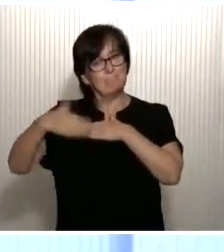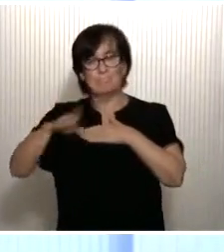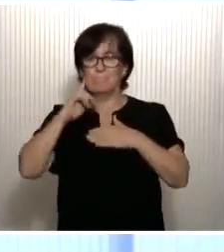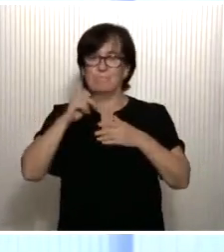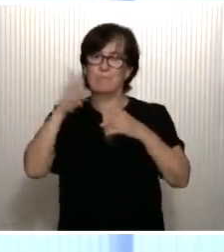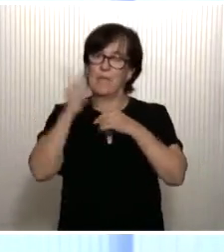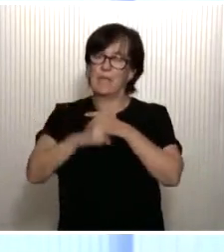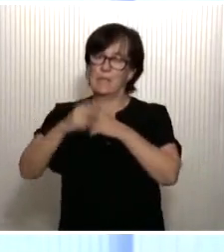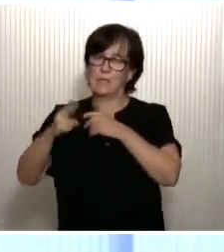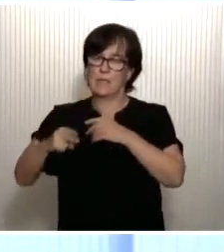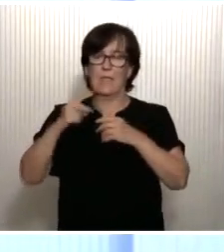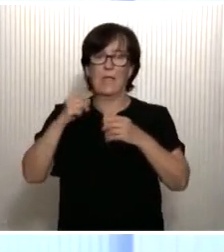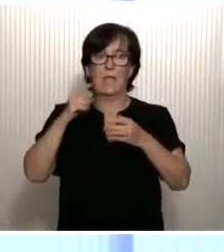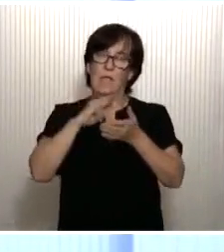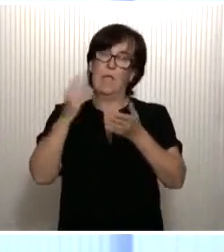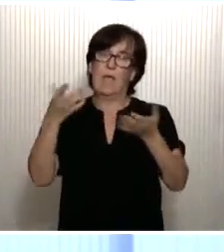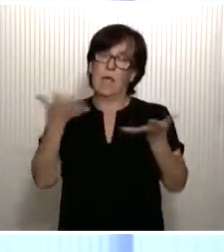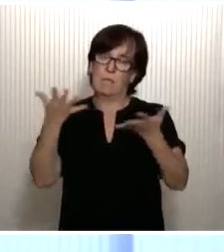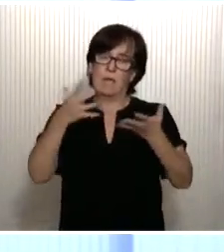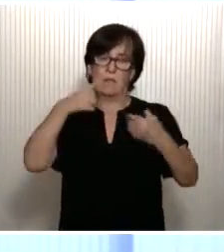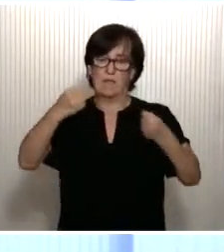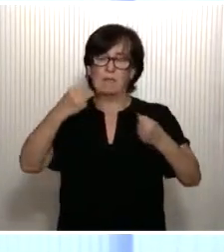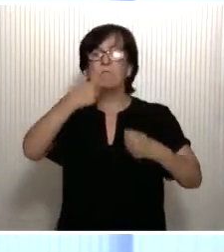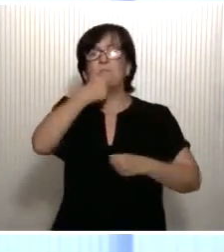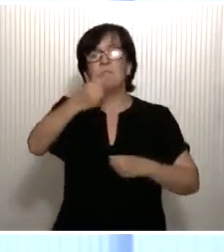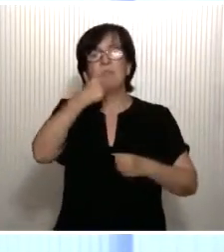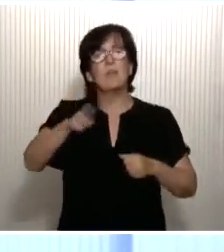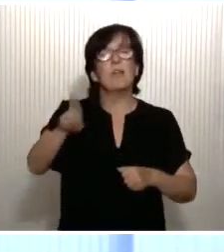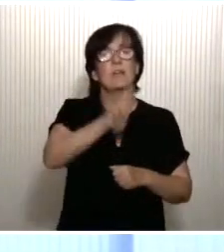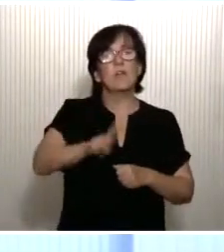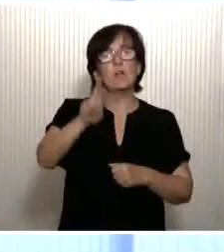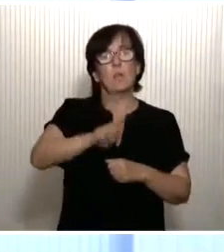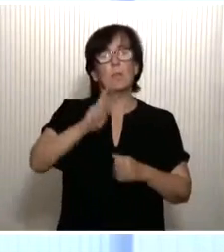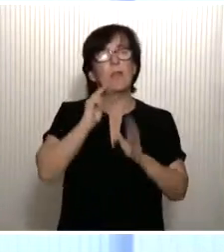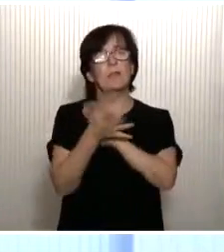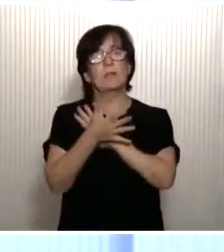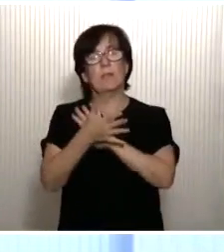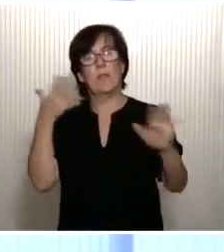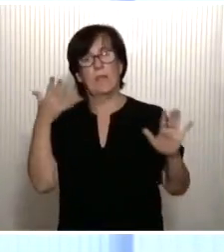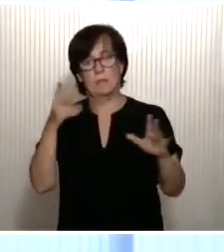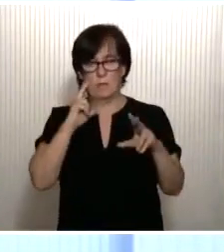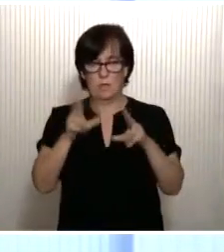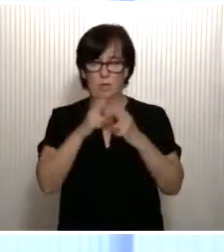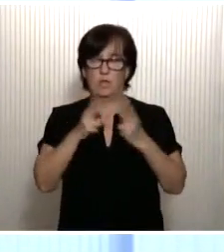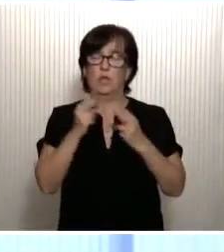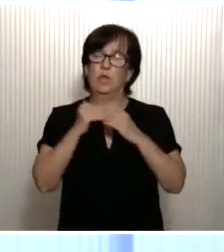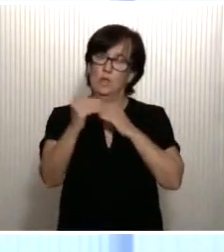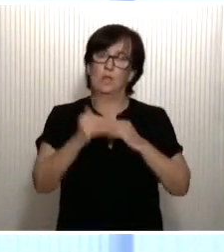sanitaria y facilitar en consecuencia la recuperación rápida y sostenible.